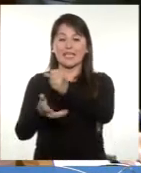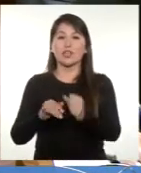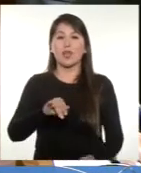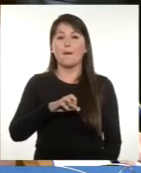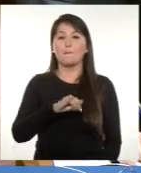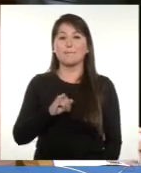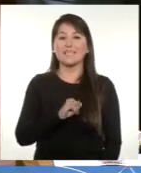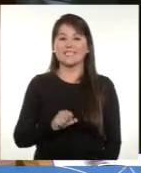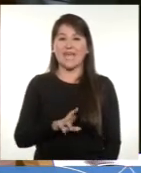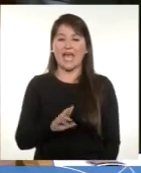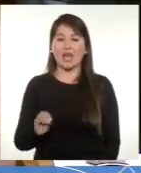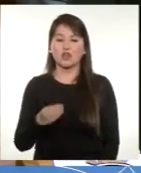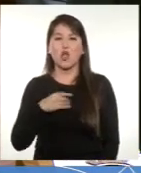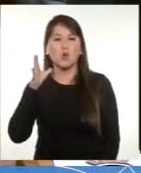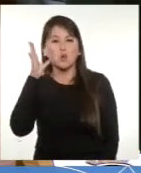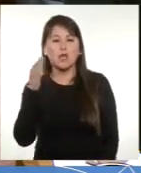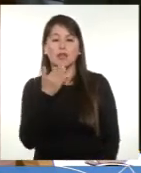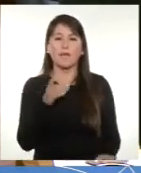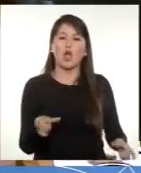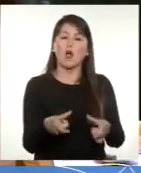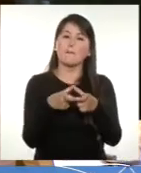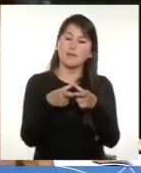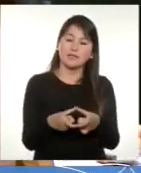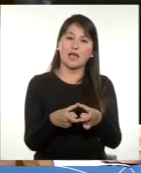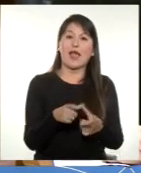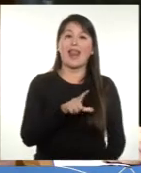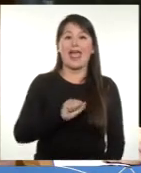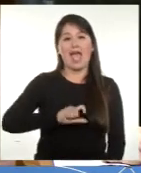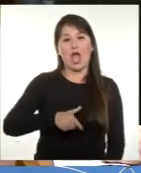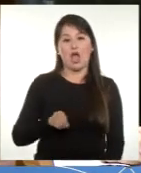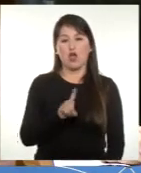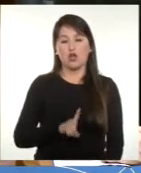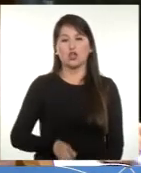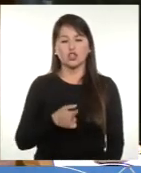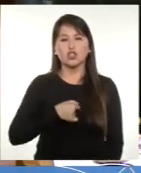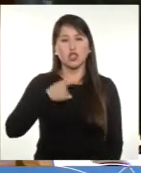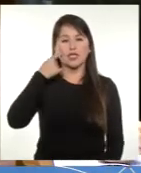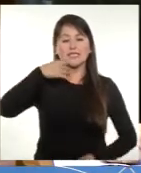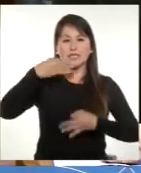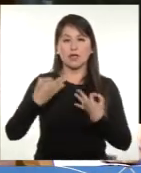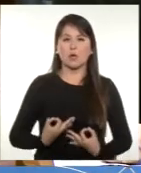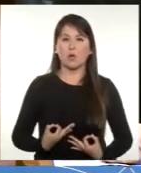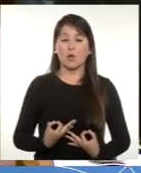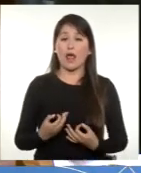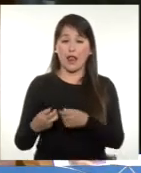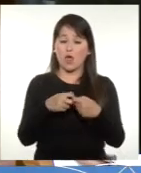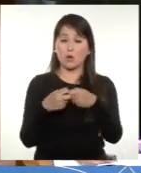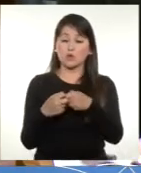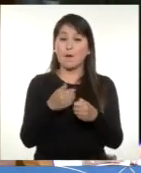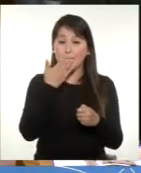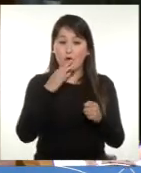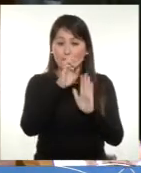He escuchado al presidente de la Comisión de Hacienda, el senador Lagos Weber, y estoy consciente que en la discusión se mejoró este